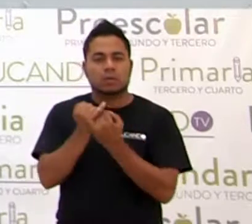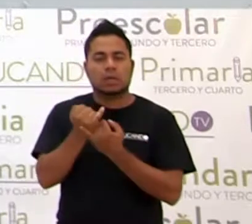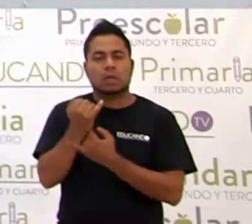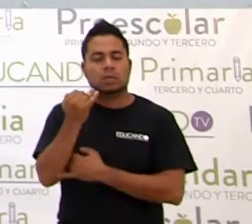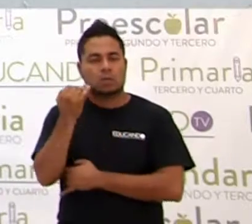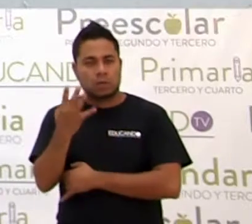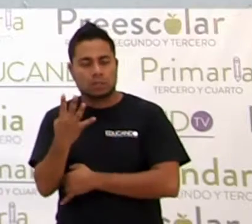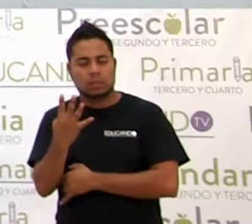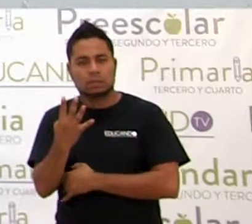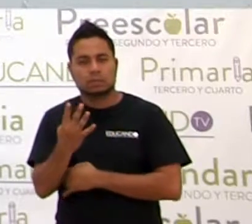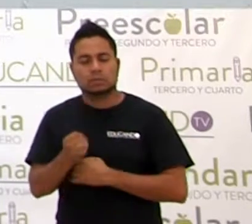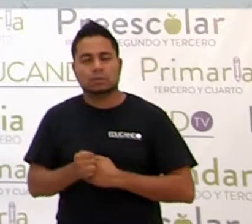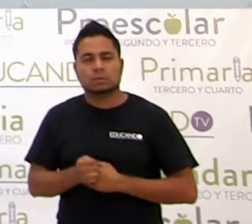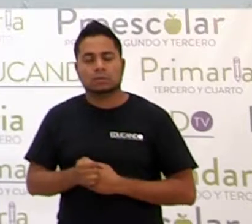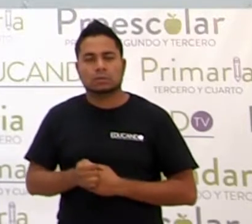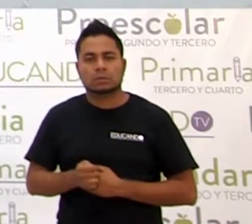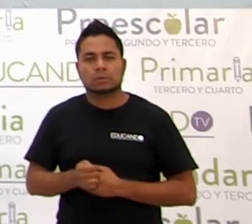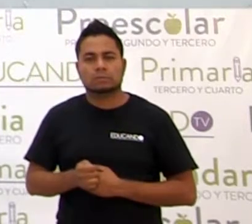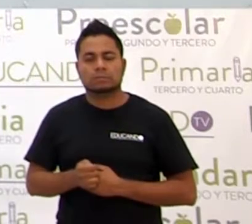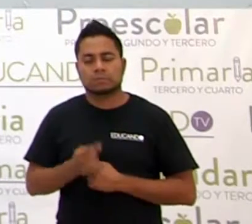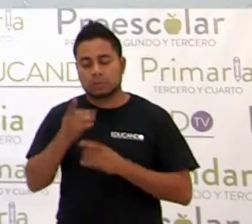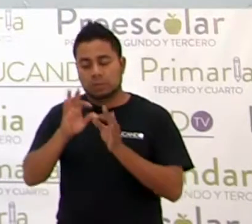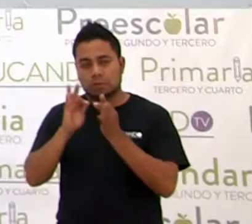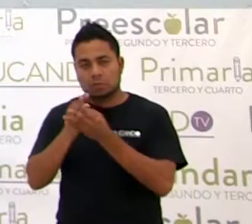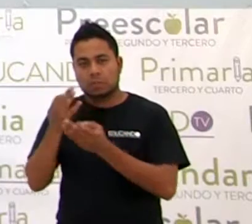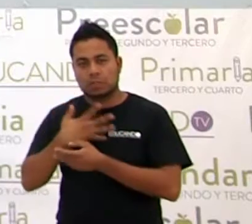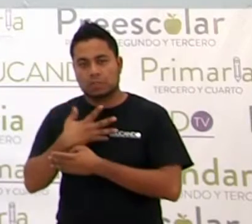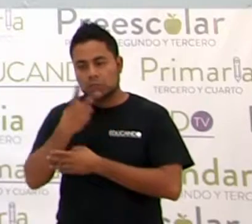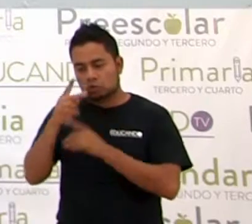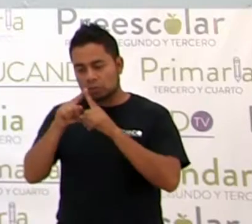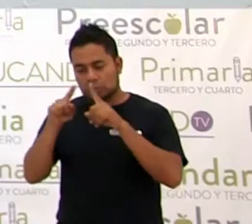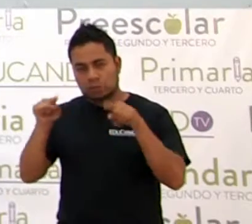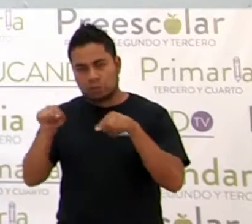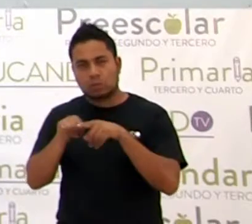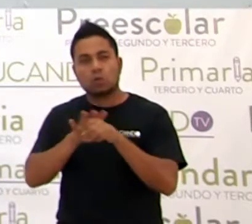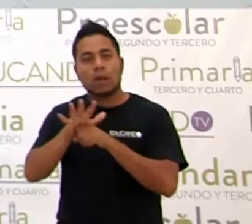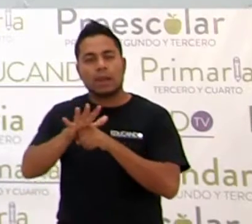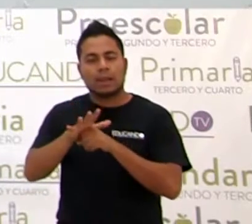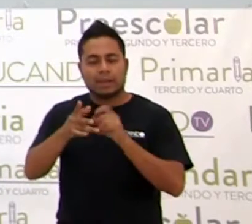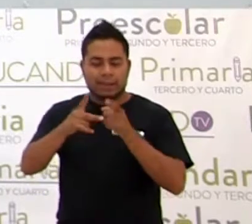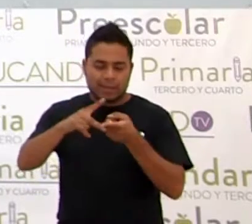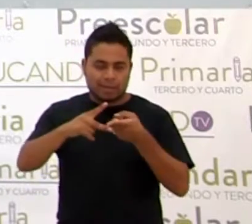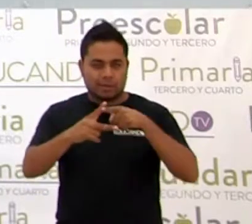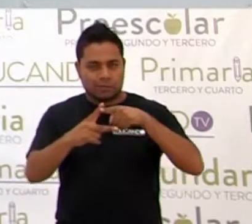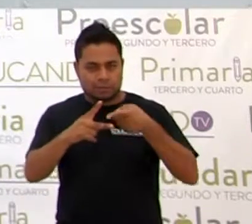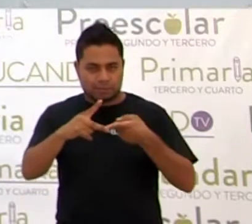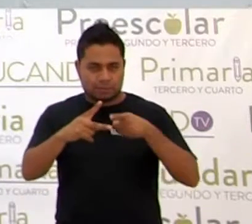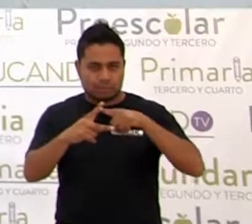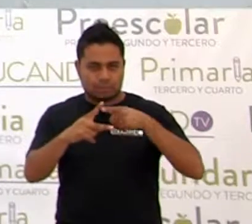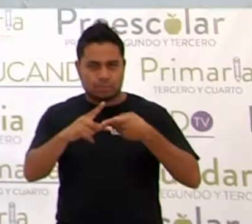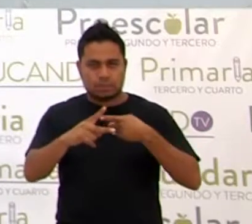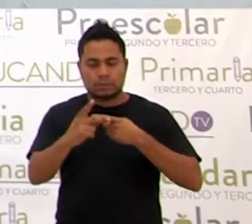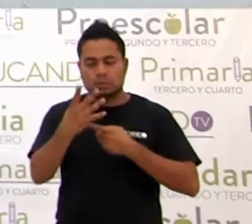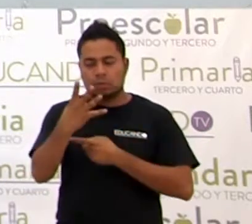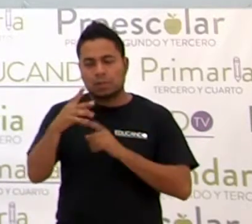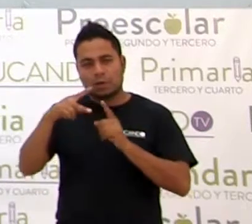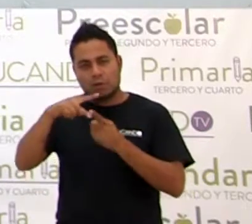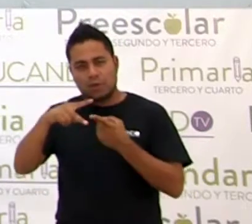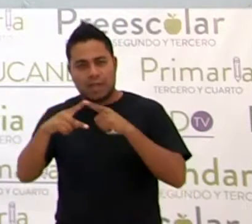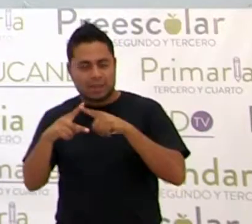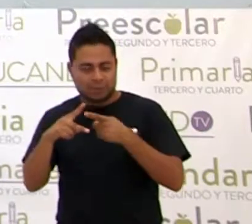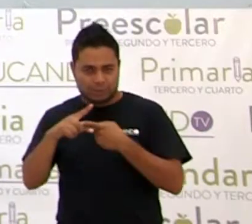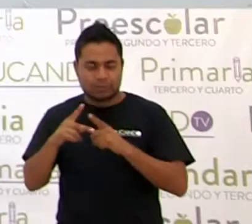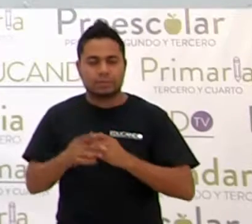¿Sí? Y una figura que tiene 2 lados, que sería el ángulo. 4 ángulos.